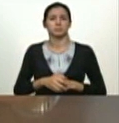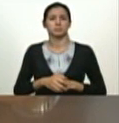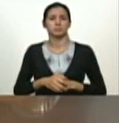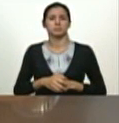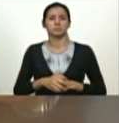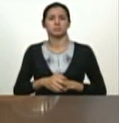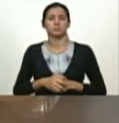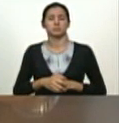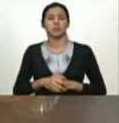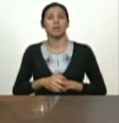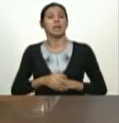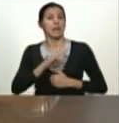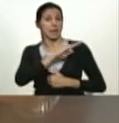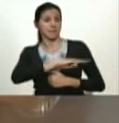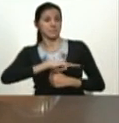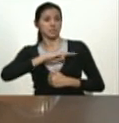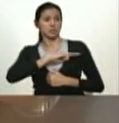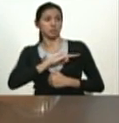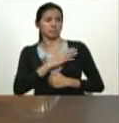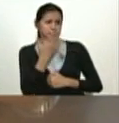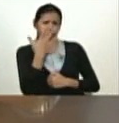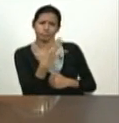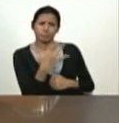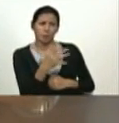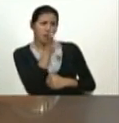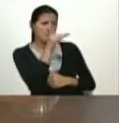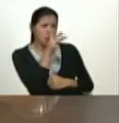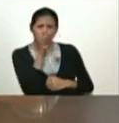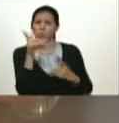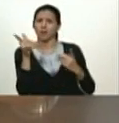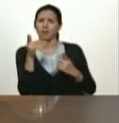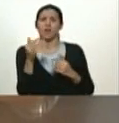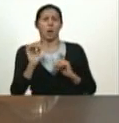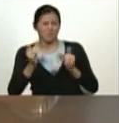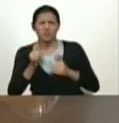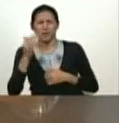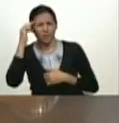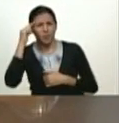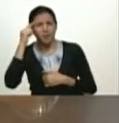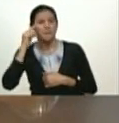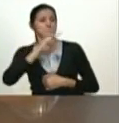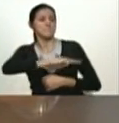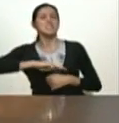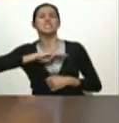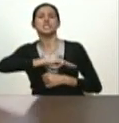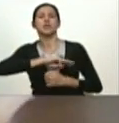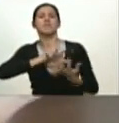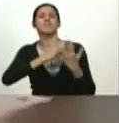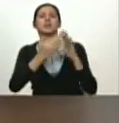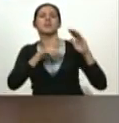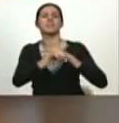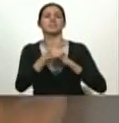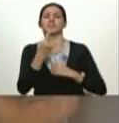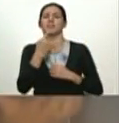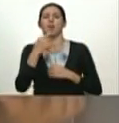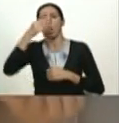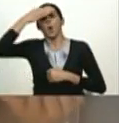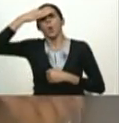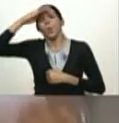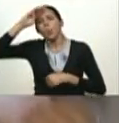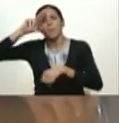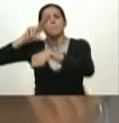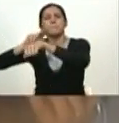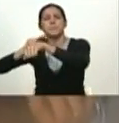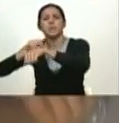de las misiones vituperean cuando empezó la misión barrio adentro decían que los médicos cubanos no eran médicos y ahora dicen que ellos van a fortalecer la